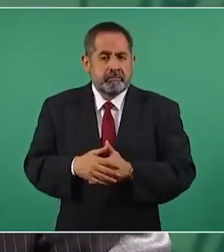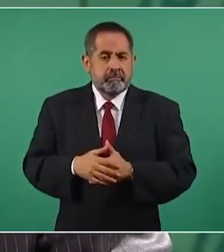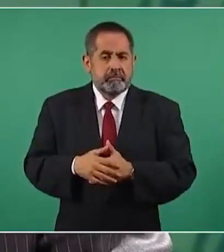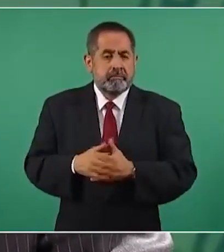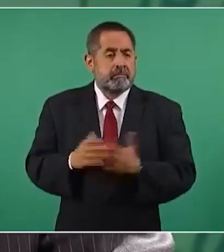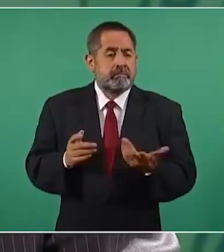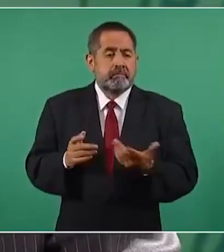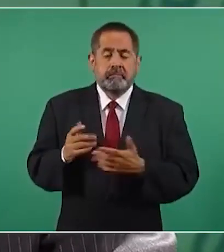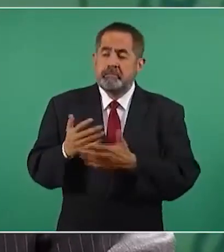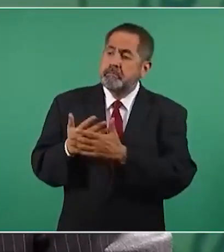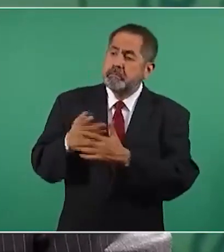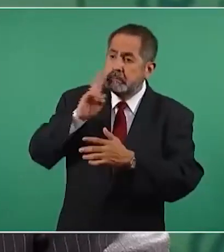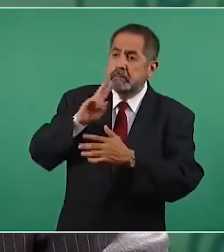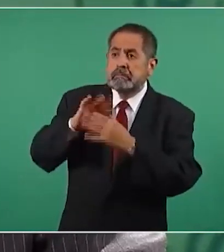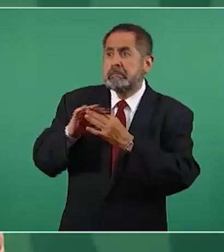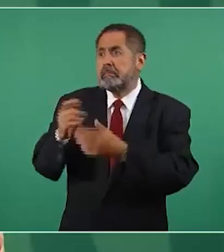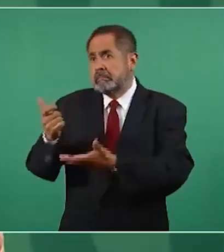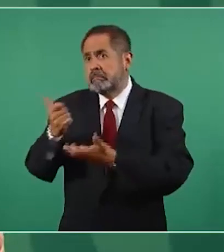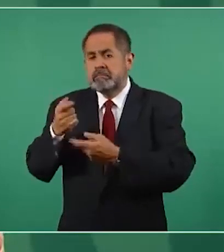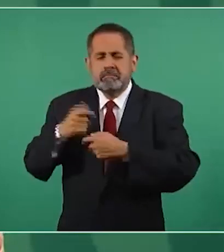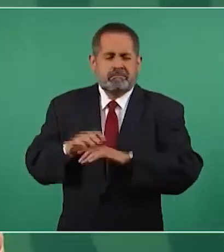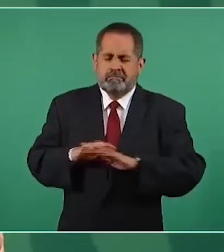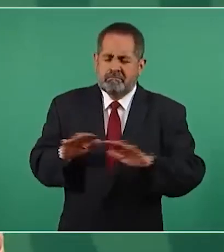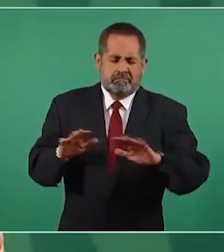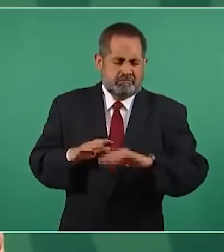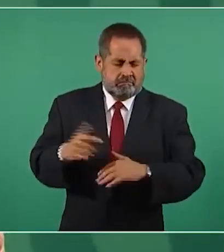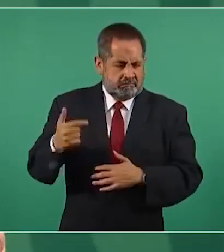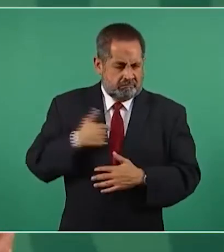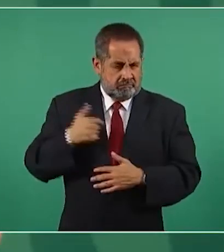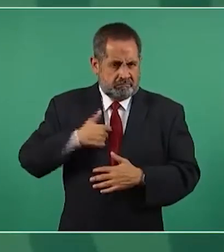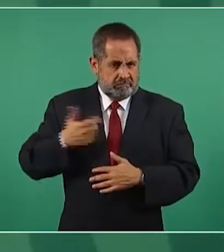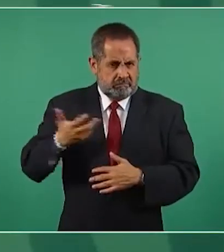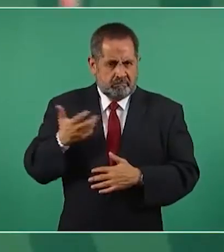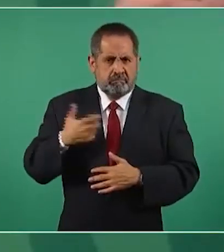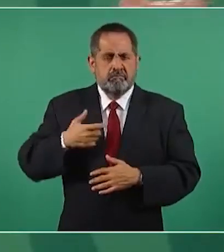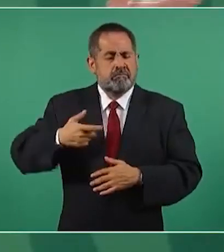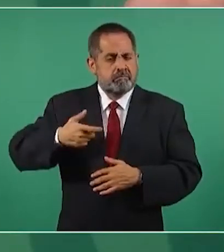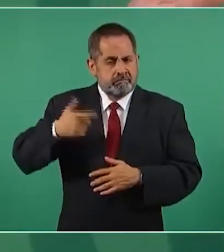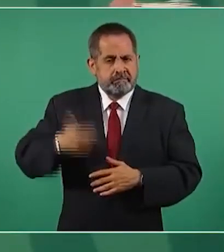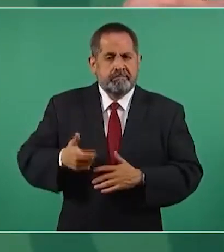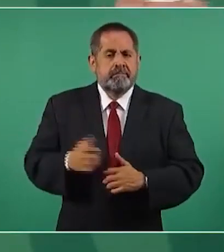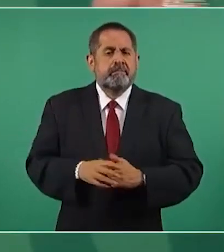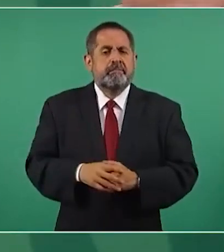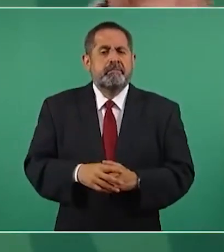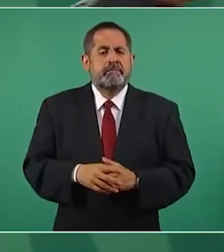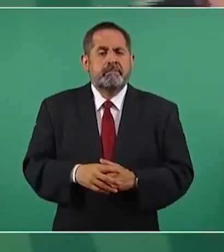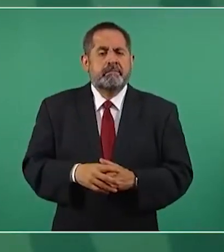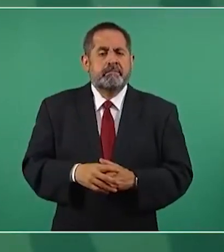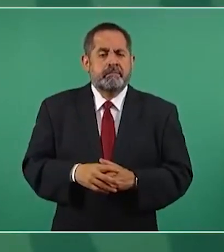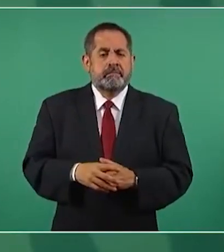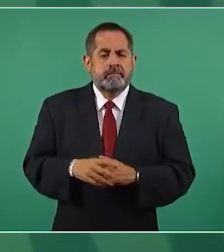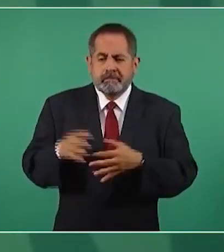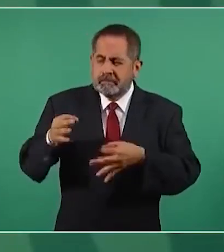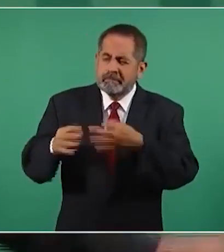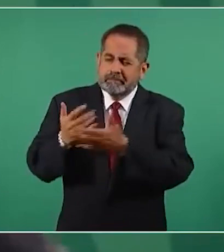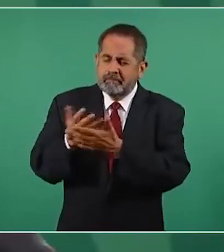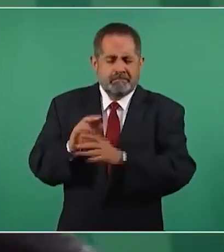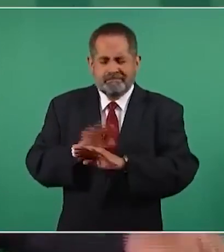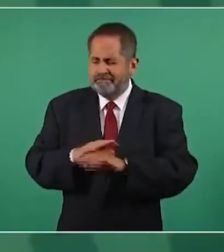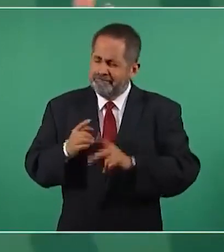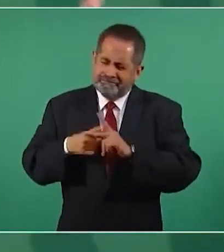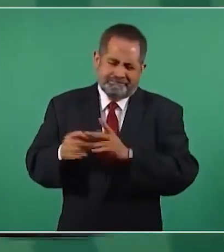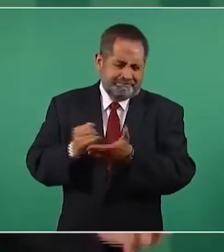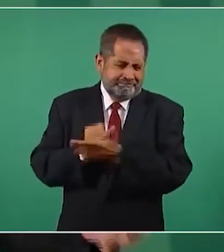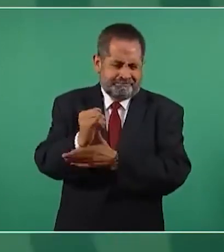esperar a la cuestión judicial, que ya